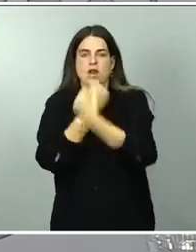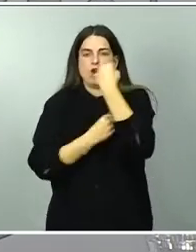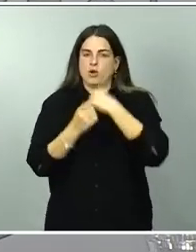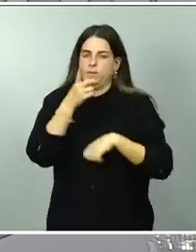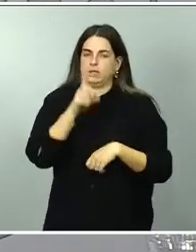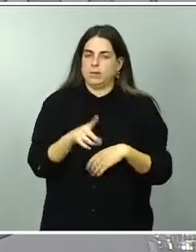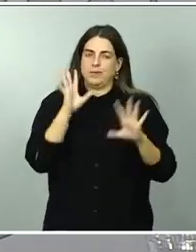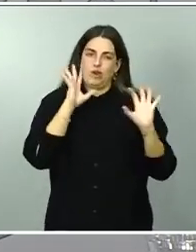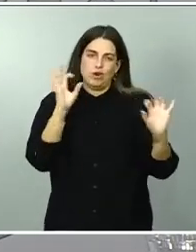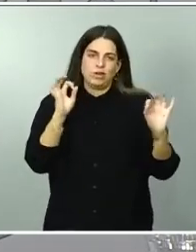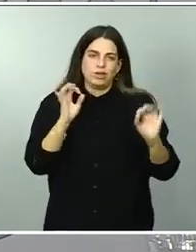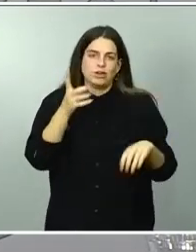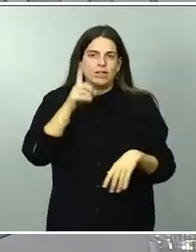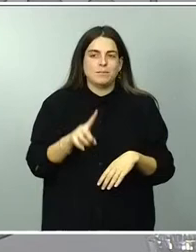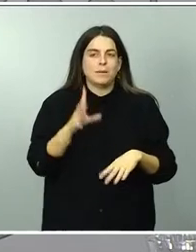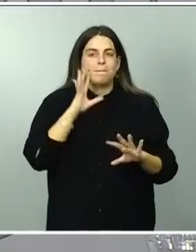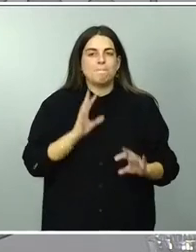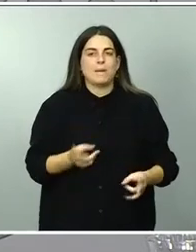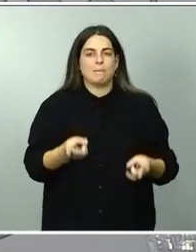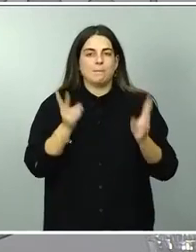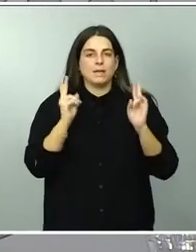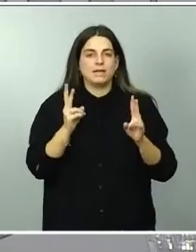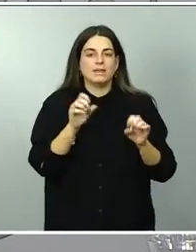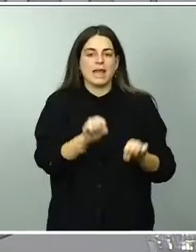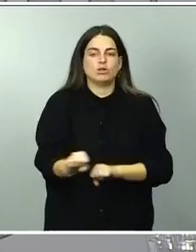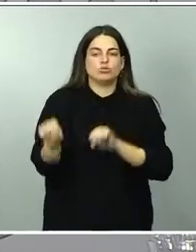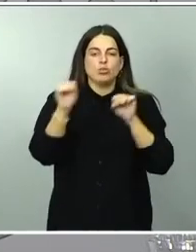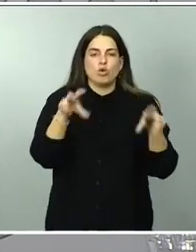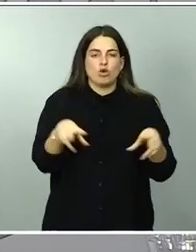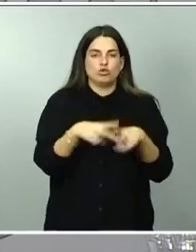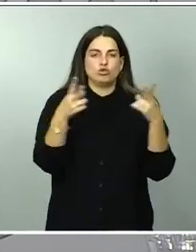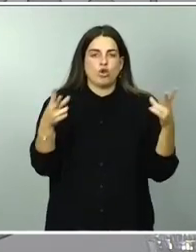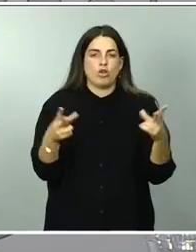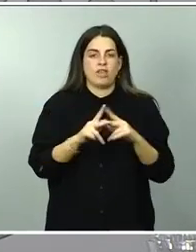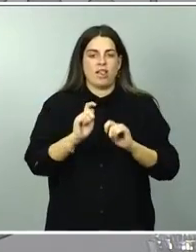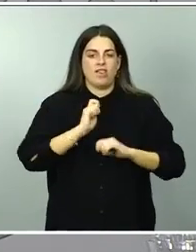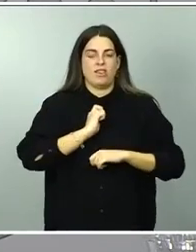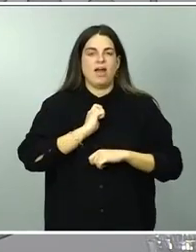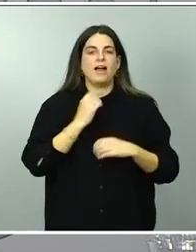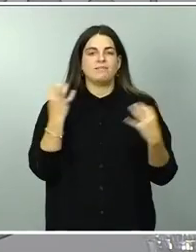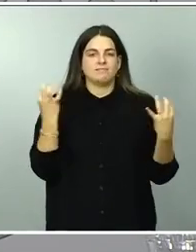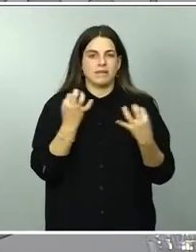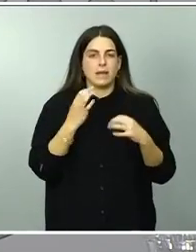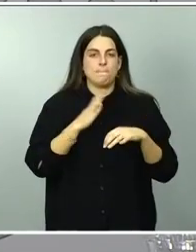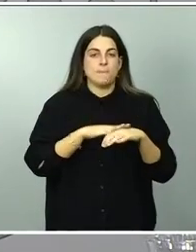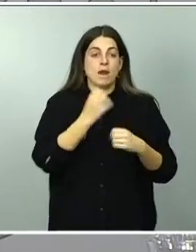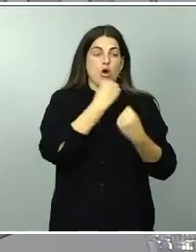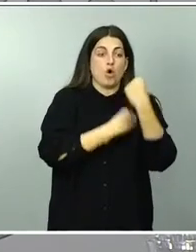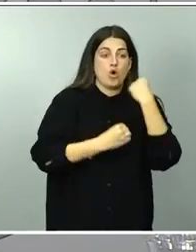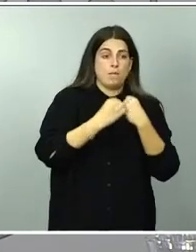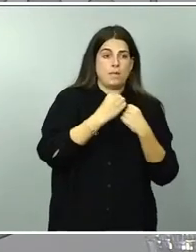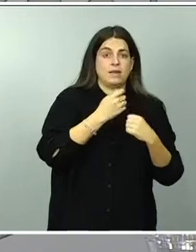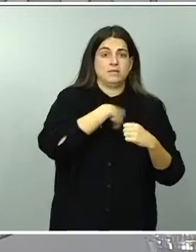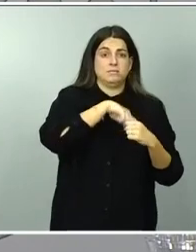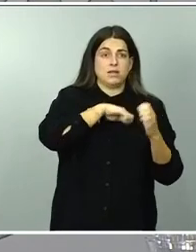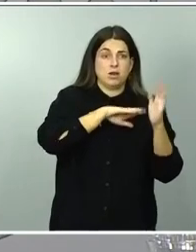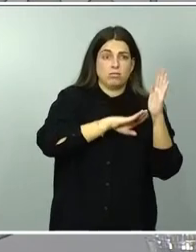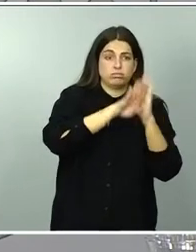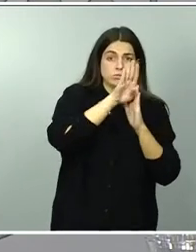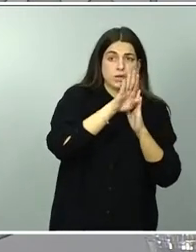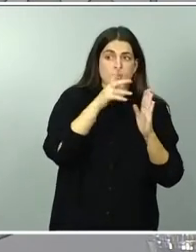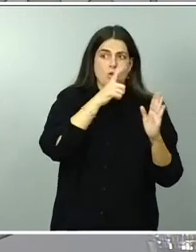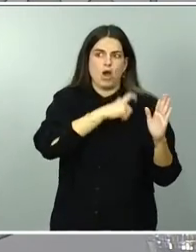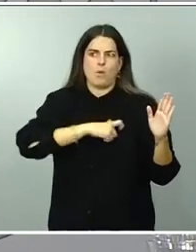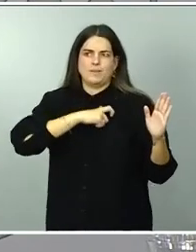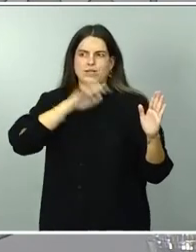permitiendo ese escudo social, está permitiendo también que ese crecimiento de la economía española que ratificaba la Comisión Europea a